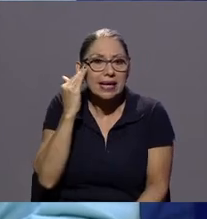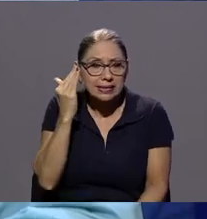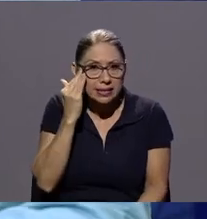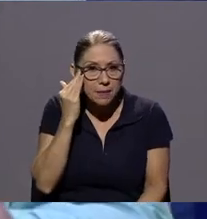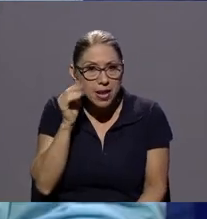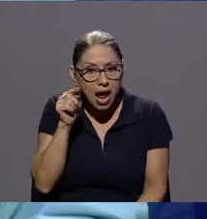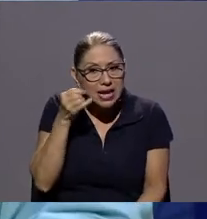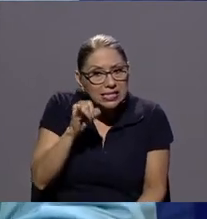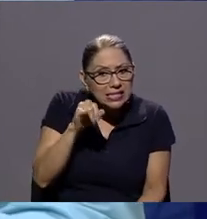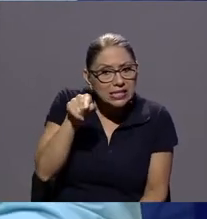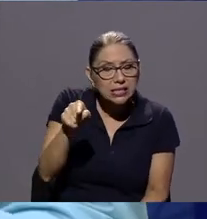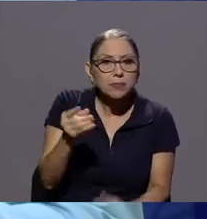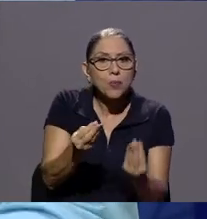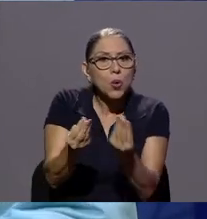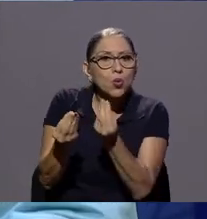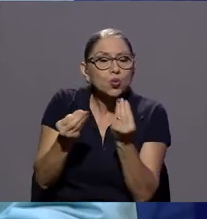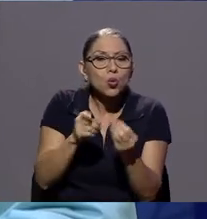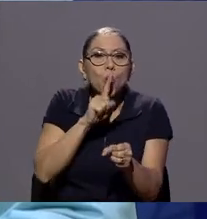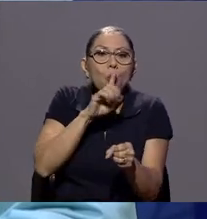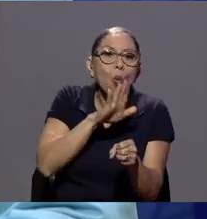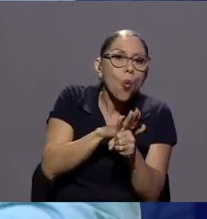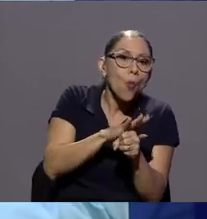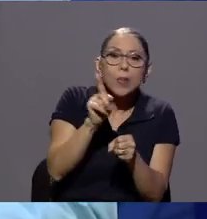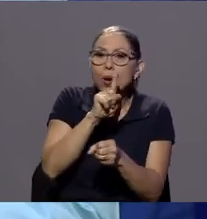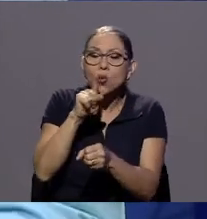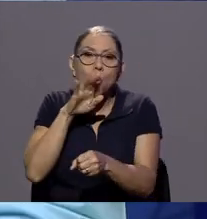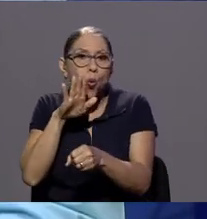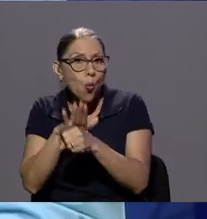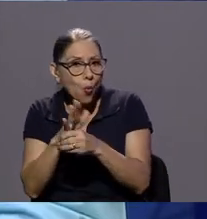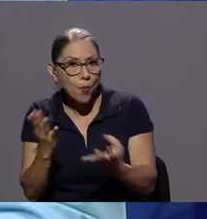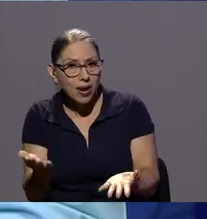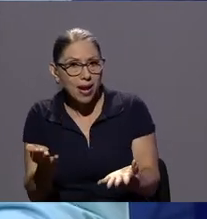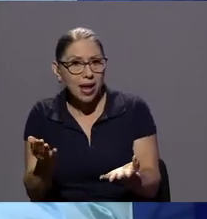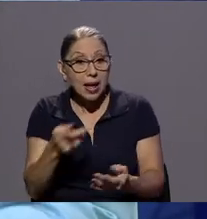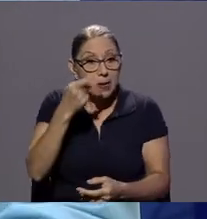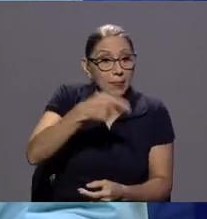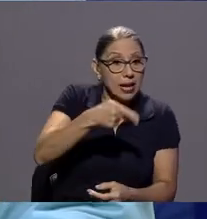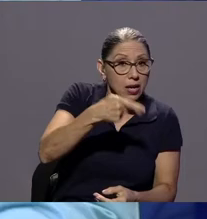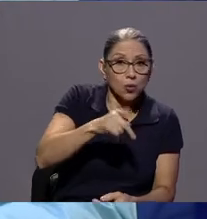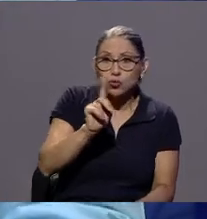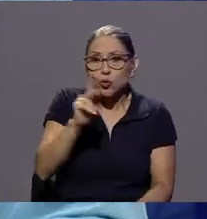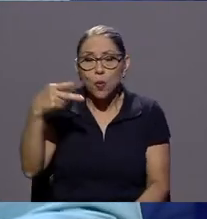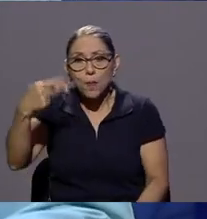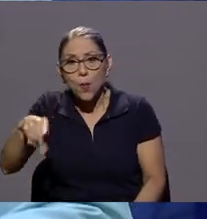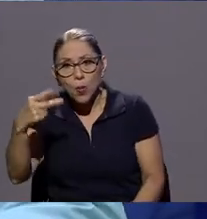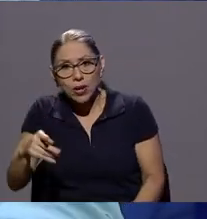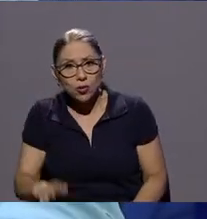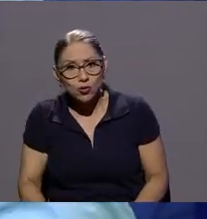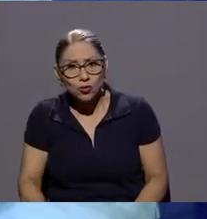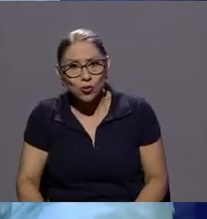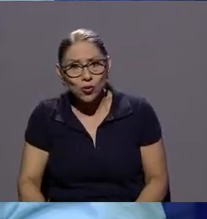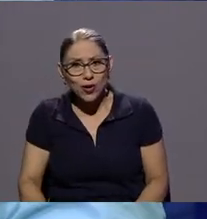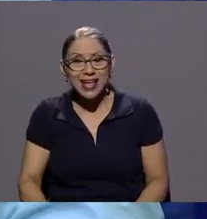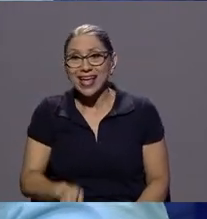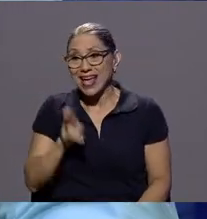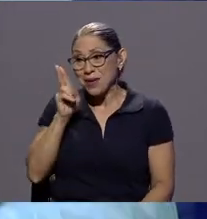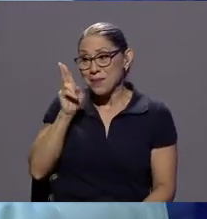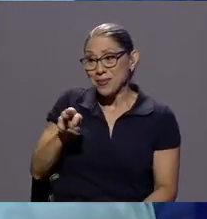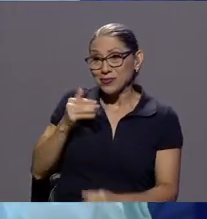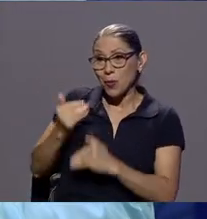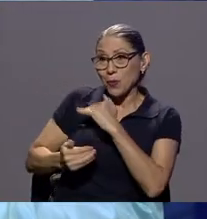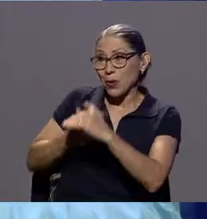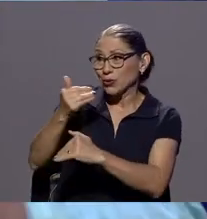si un producto cumple o no cumple con su función si es o no peligroso y someternos a ese mismo proceso que usted vivió